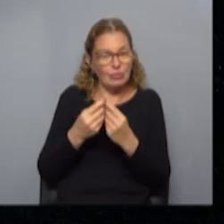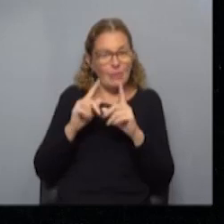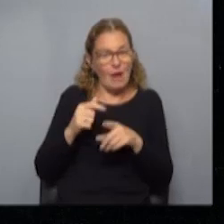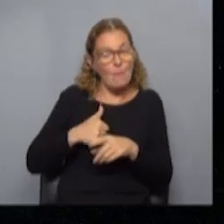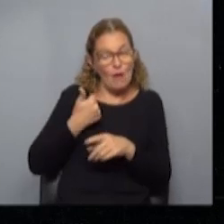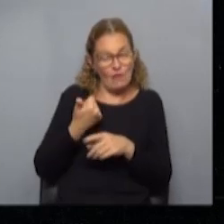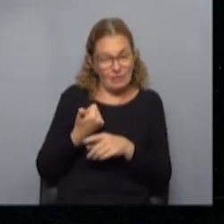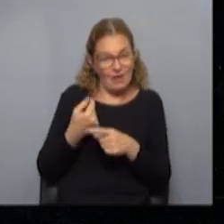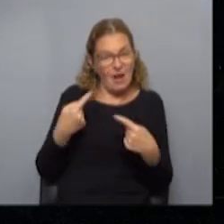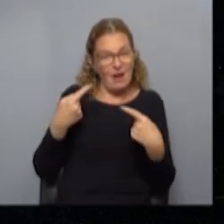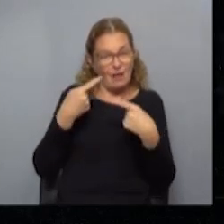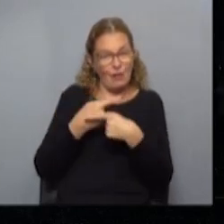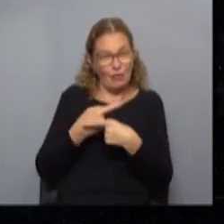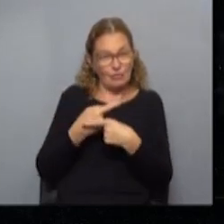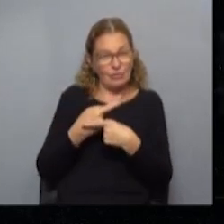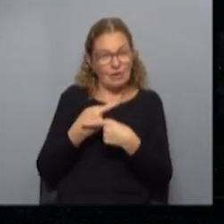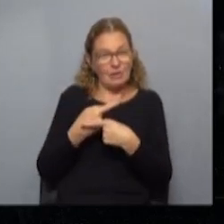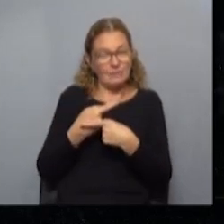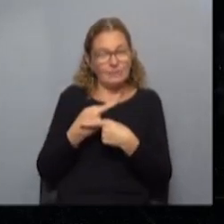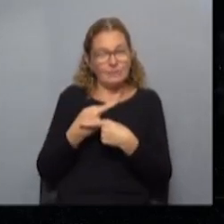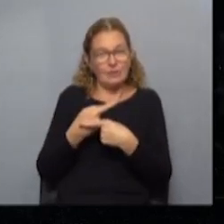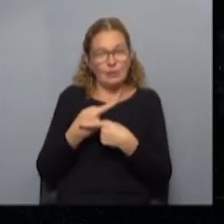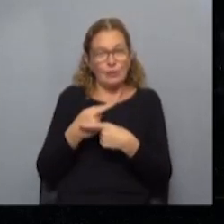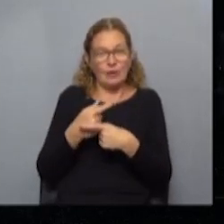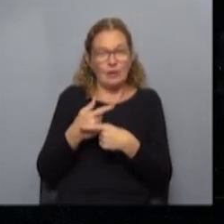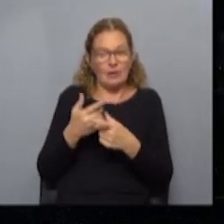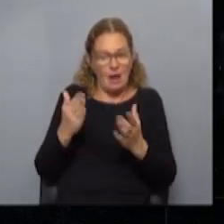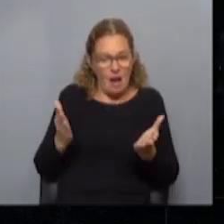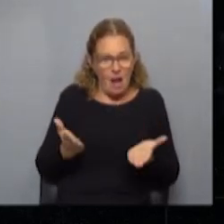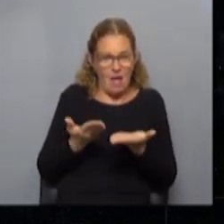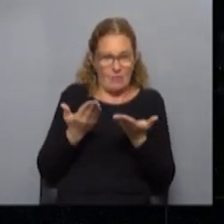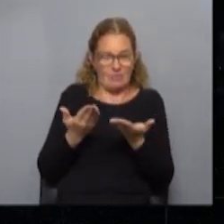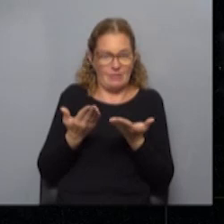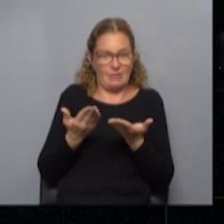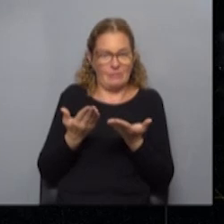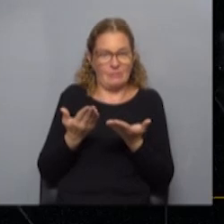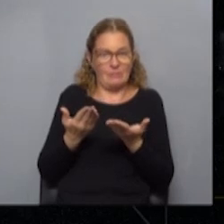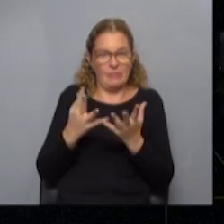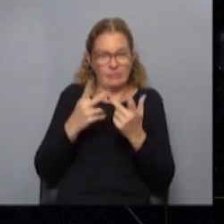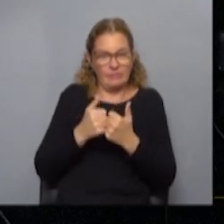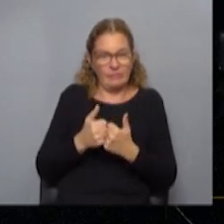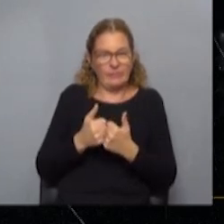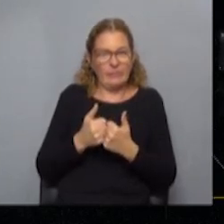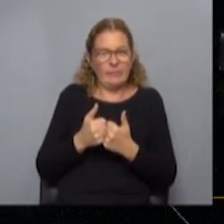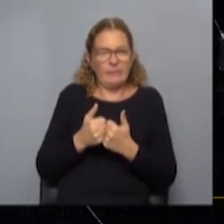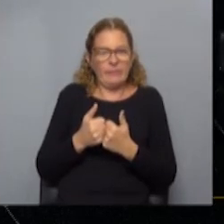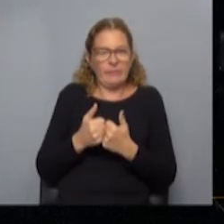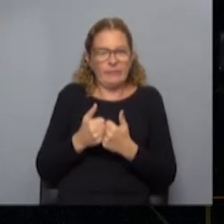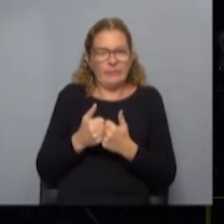contra los que nos tenemos que sin duda levantar y organizar con